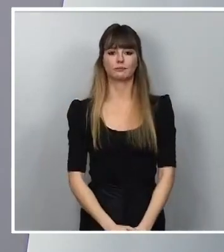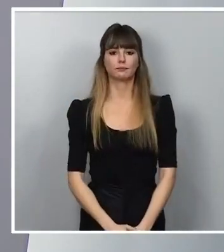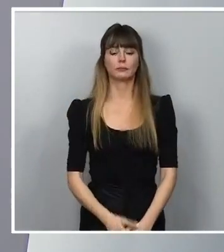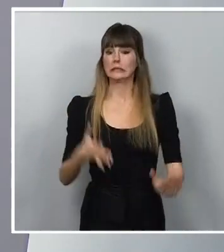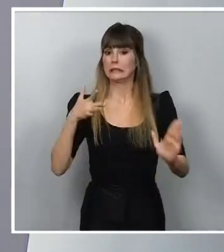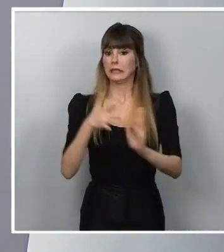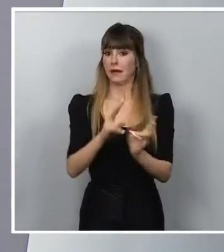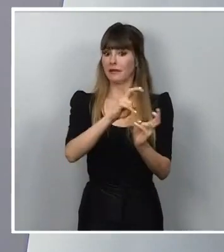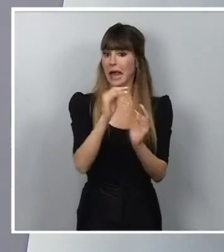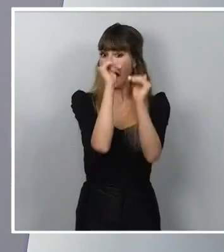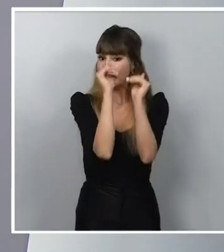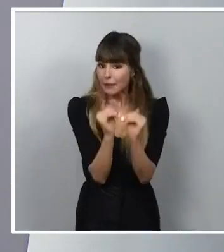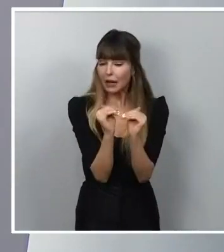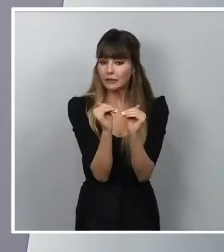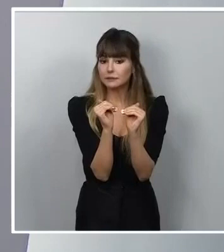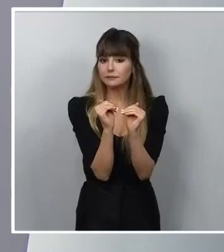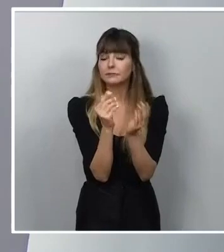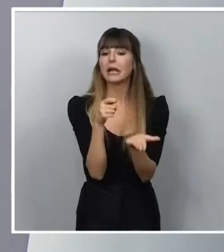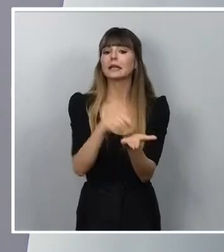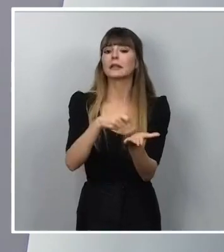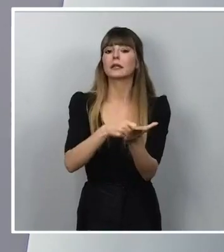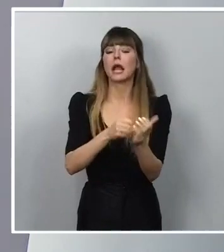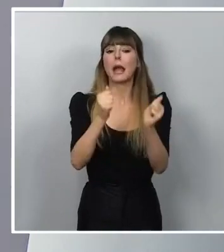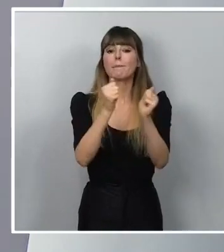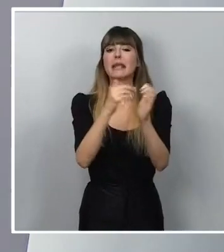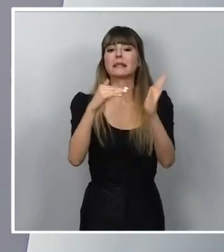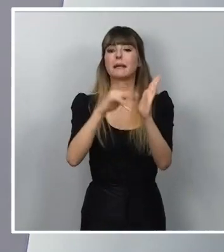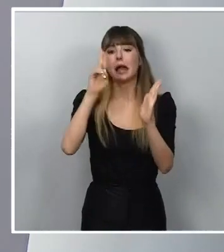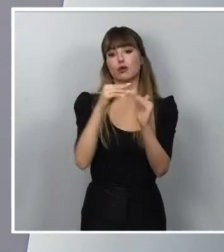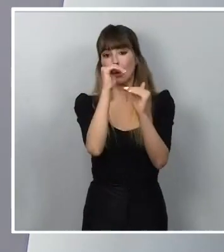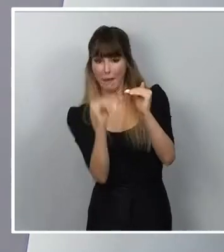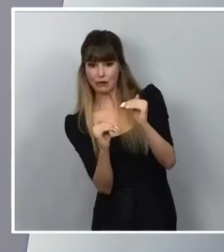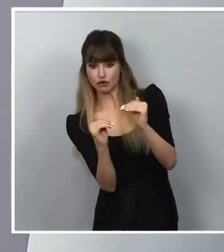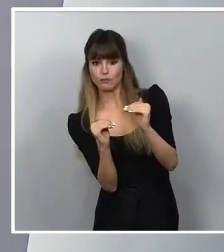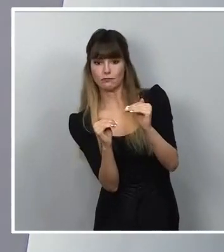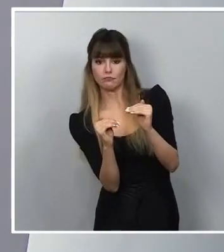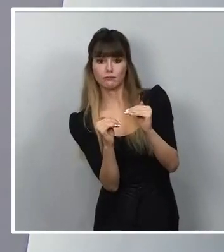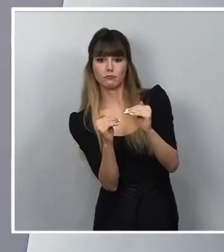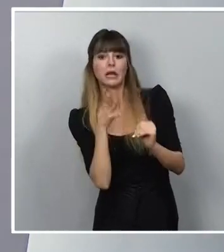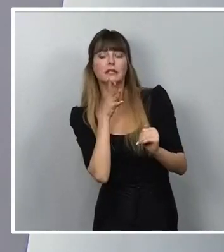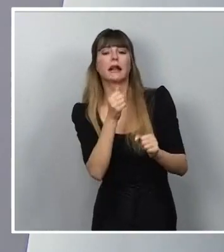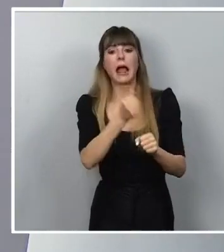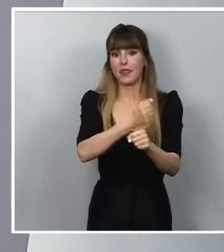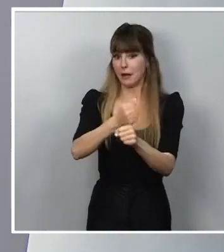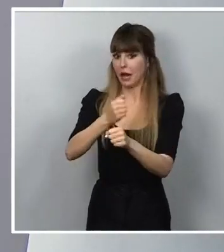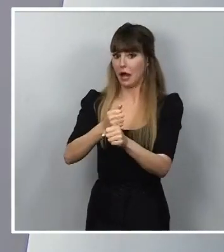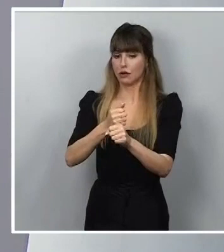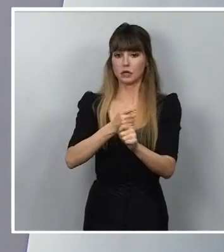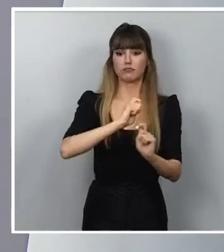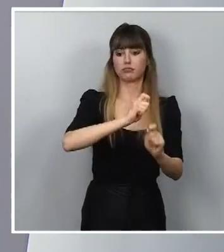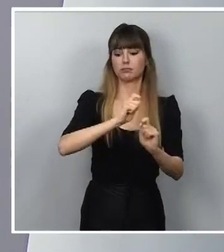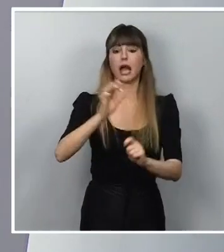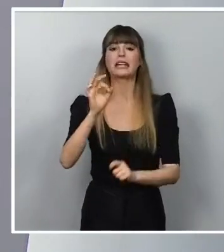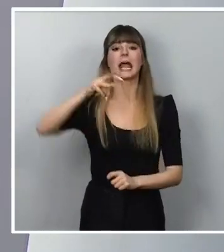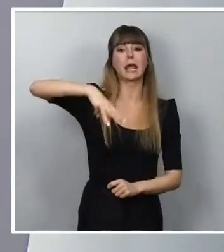rebaja fiscal para rentas inferiores a 20.000 euros y que implicará que los trabajadores que lo cobren, el SMI,